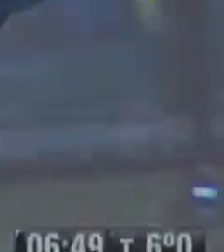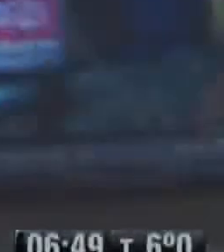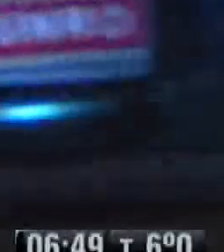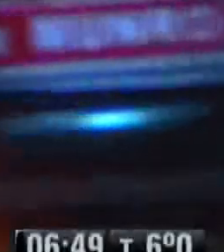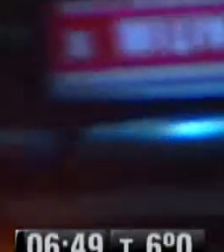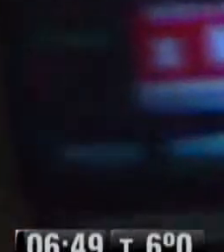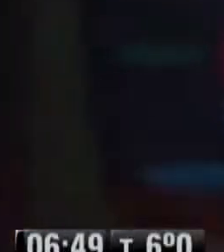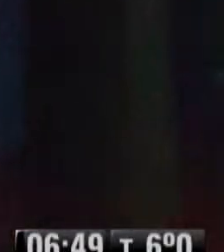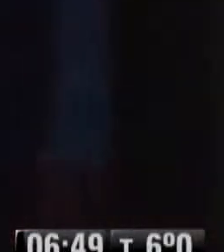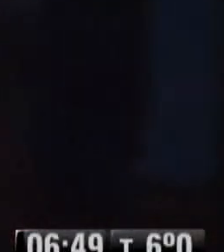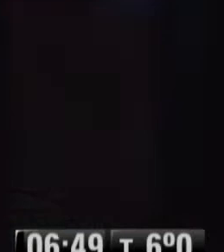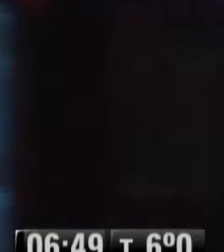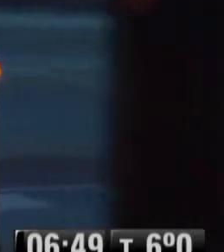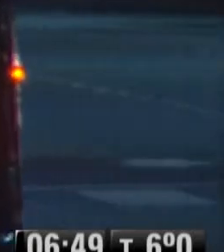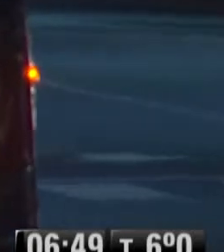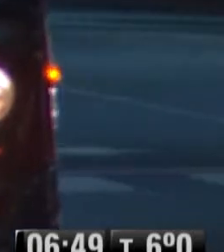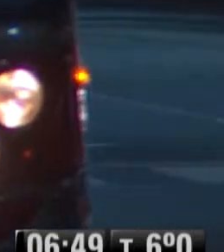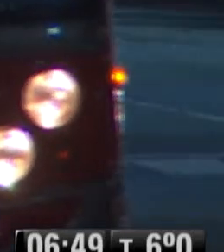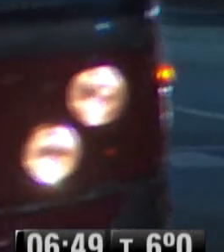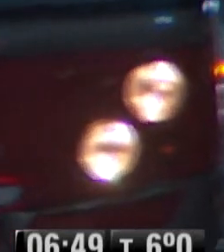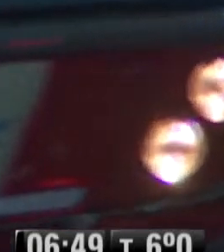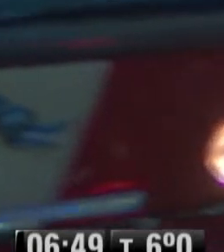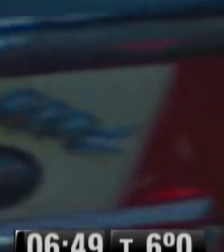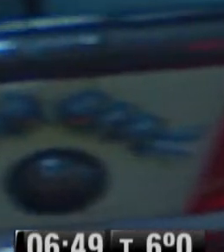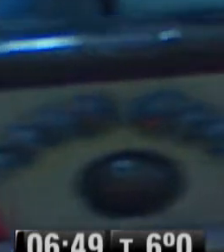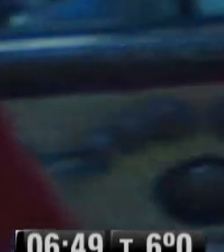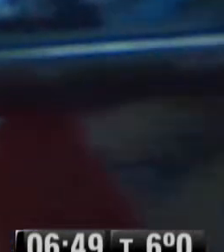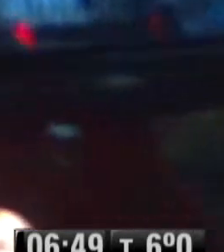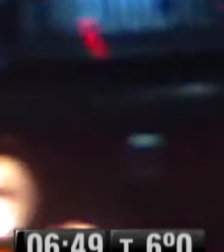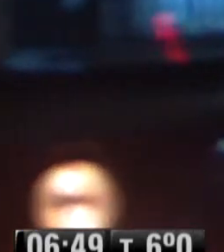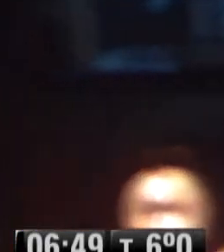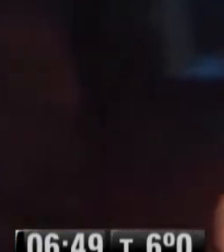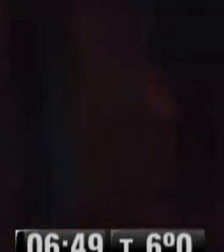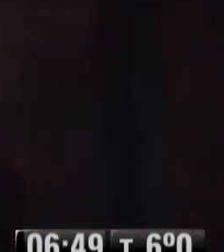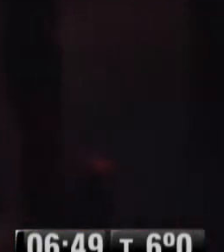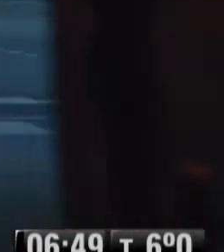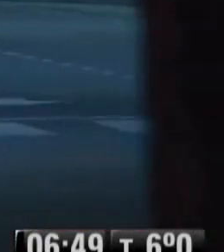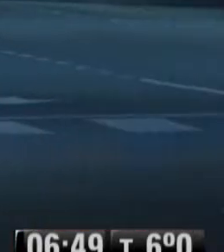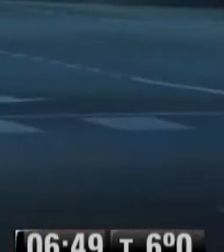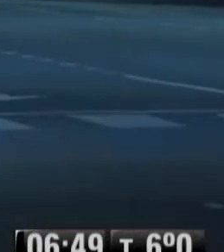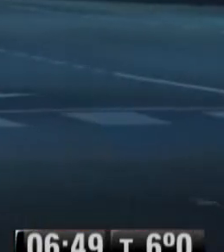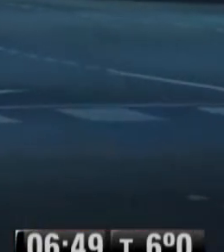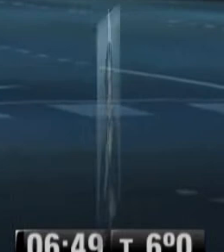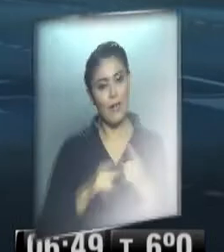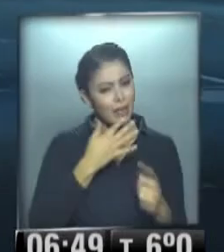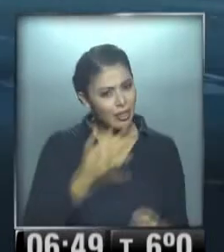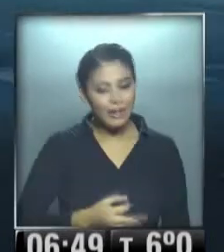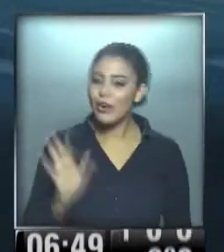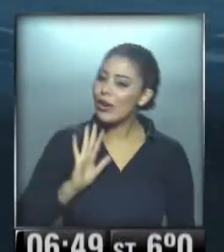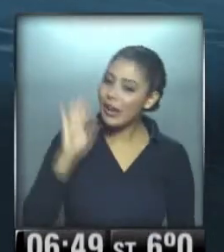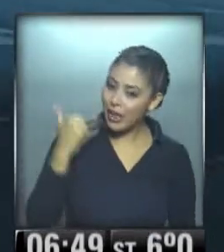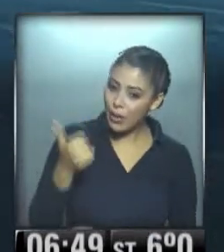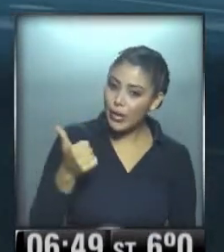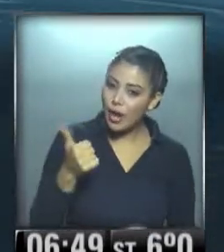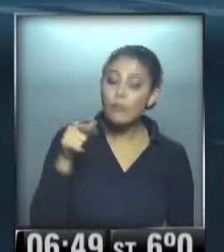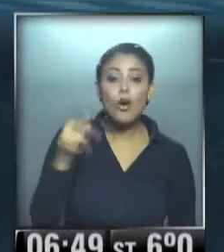Hola, hola, buen día. ¿Están allí? Nosotros ya estamos todos aquí. Hace rato en el aire, ¿no, Alejandro? ¿Cómo estás, Nadia?